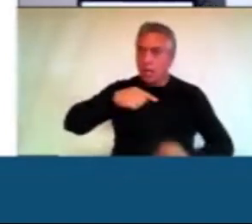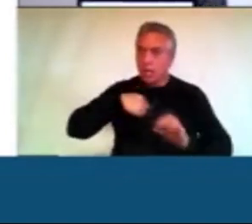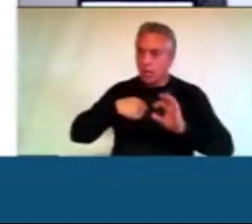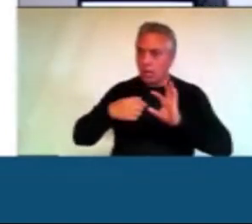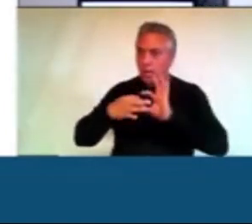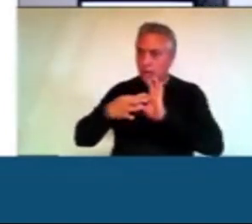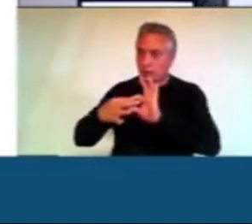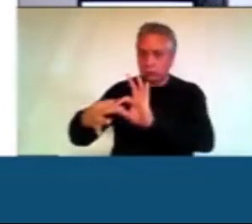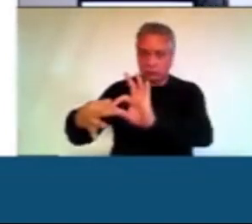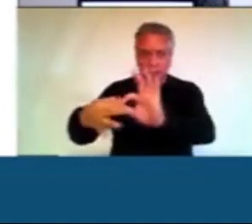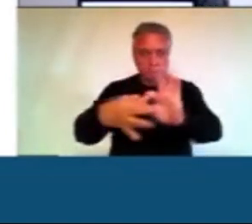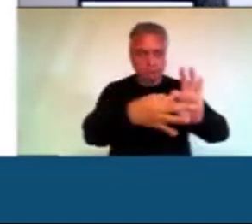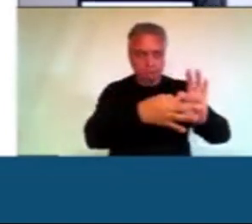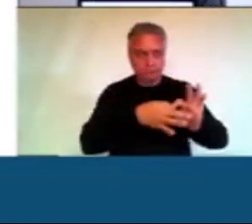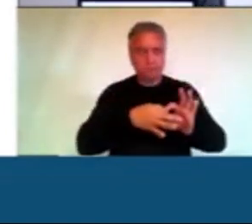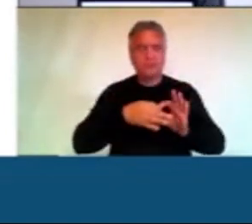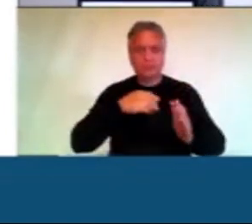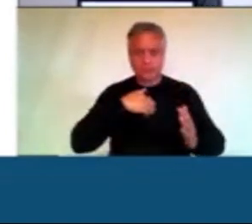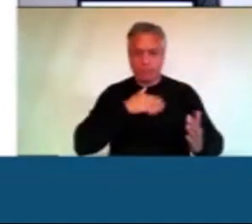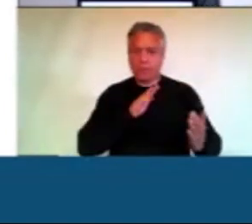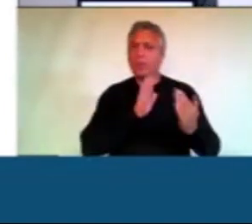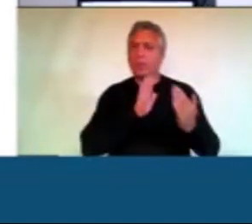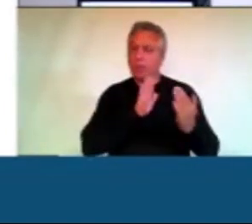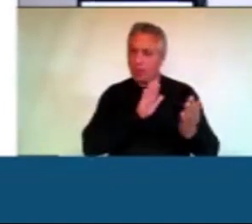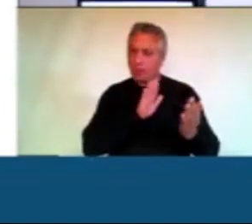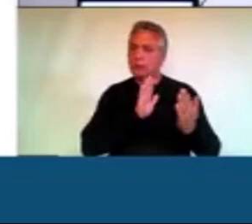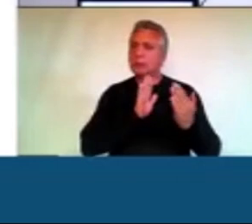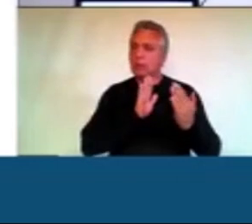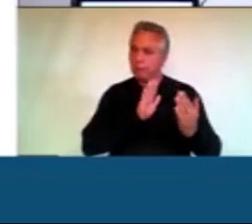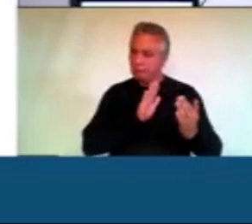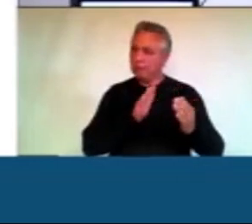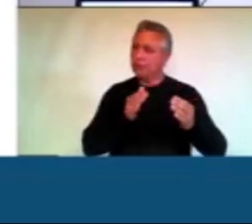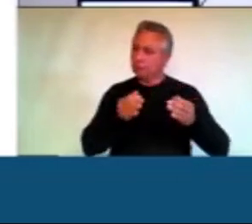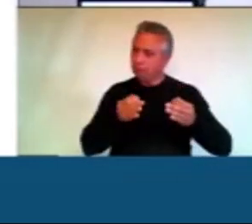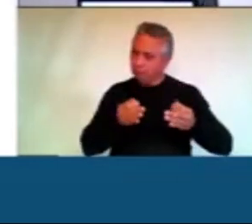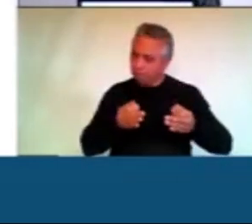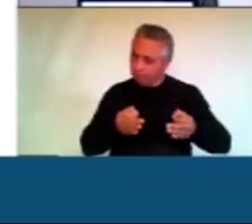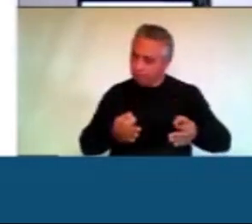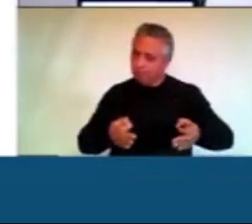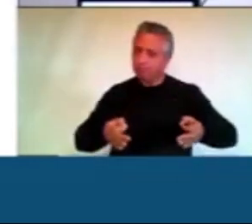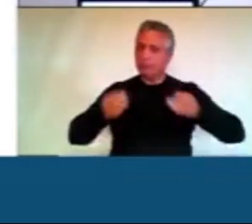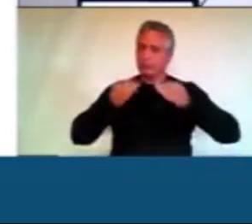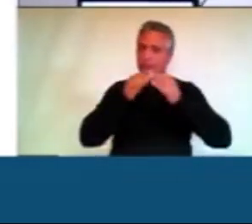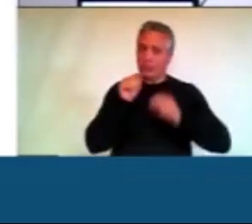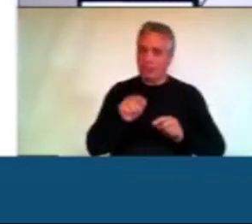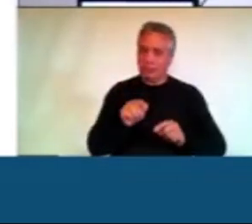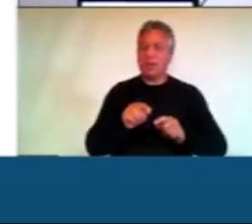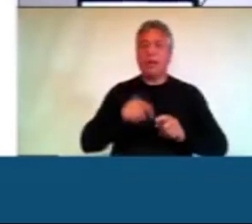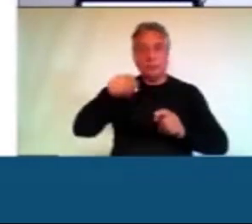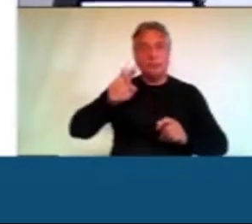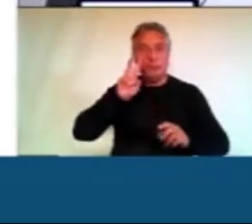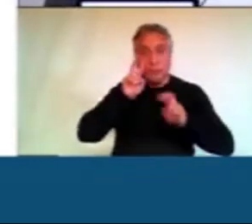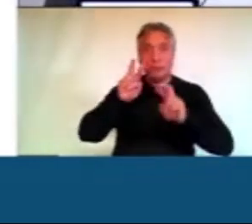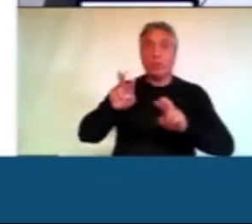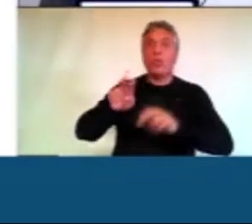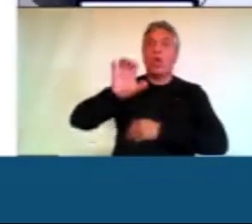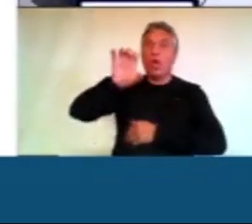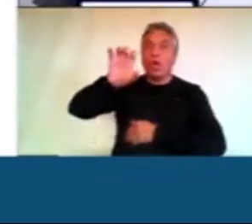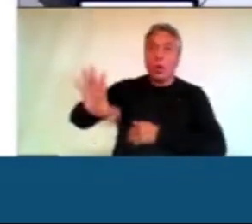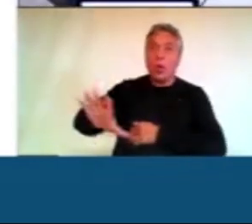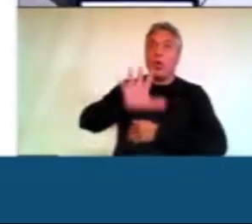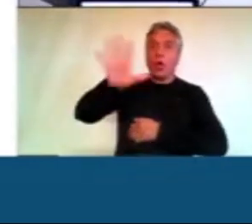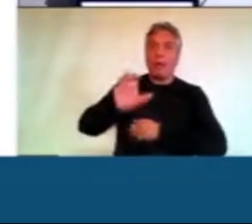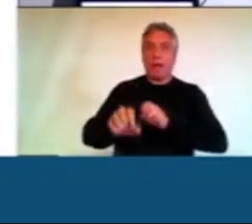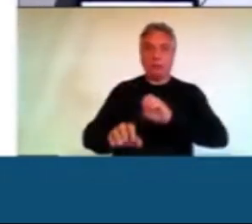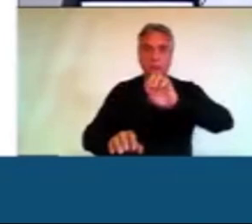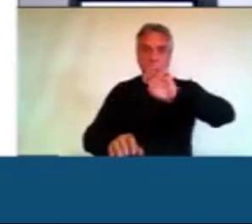que hay algo que no va, que no funcionó, que no vino de abajo hacia arriba. Y en ese contexto, el tema de repensar a cómo se coopera